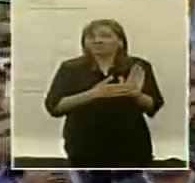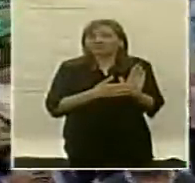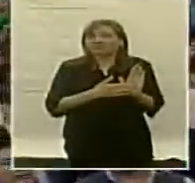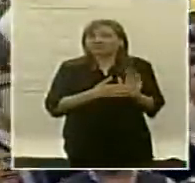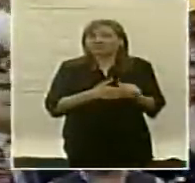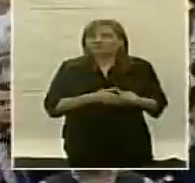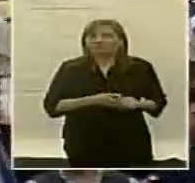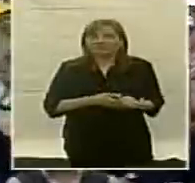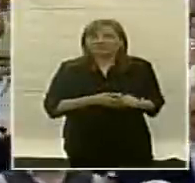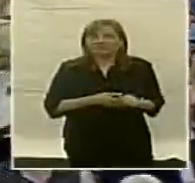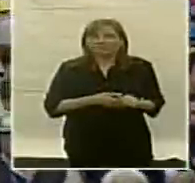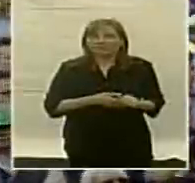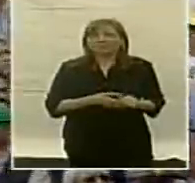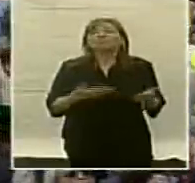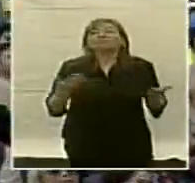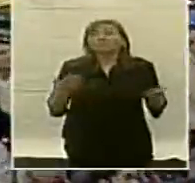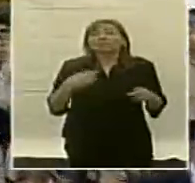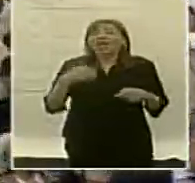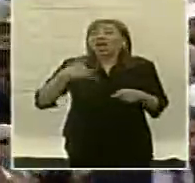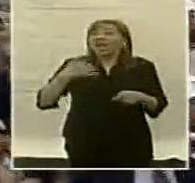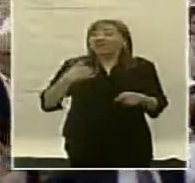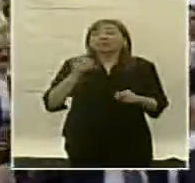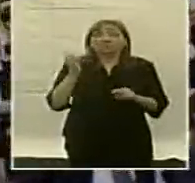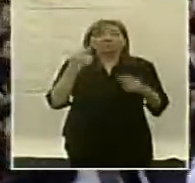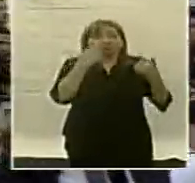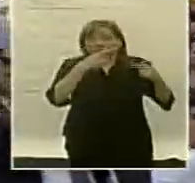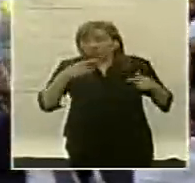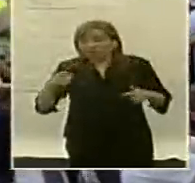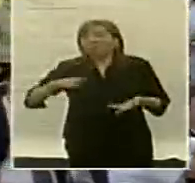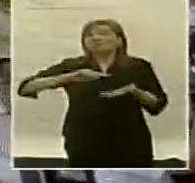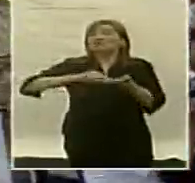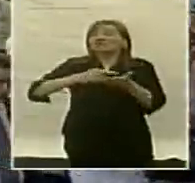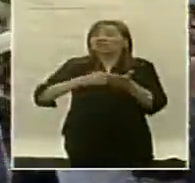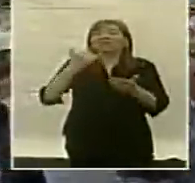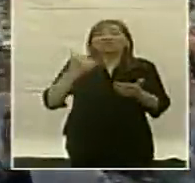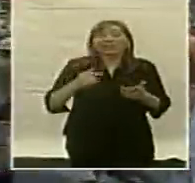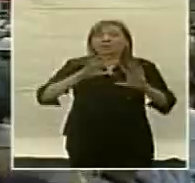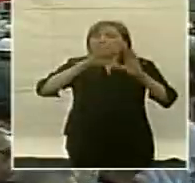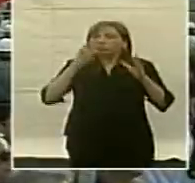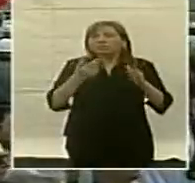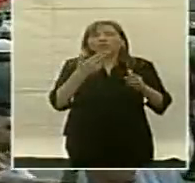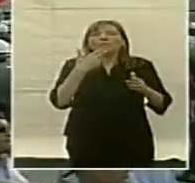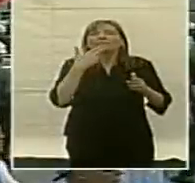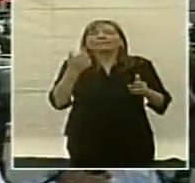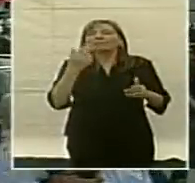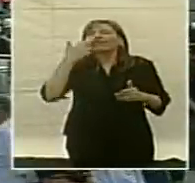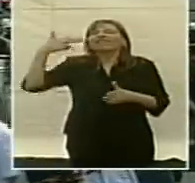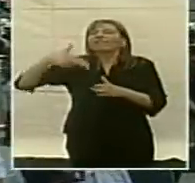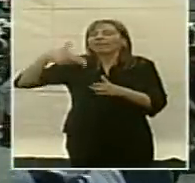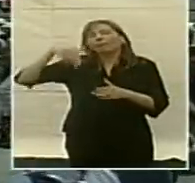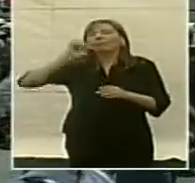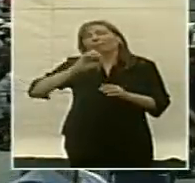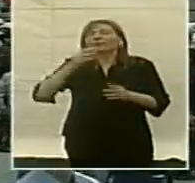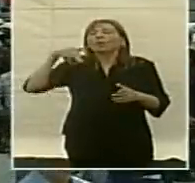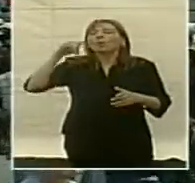como esta central cuenta con combustible nuclear, yo digo que la maquinaria argentina